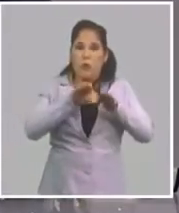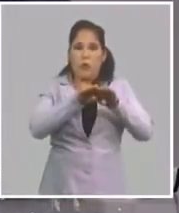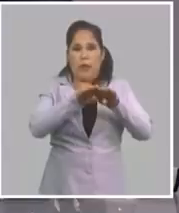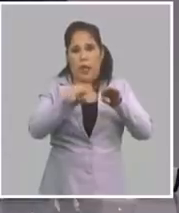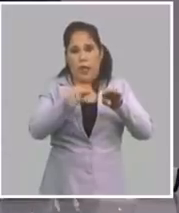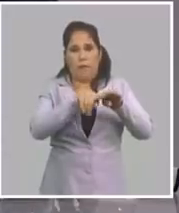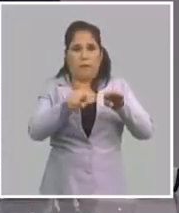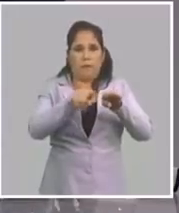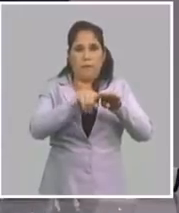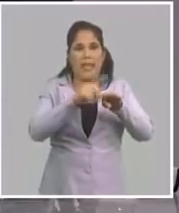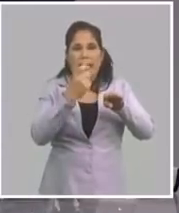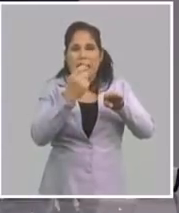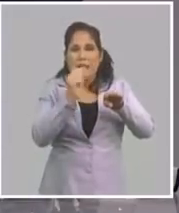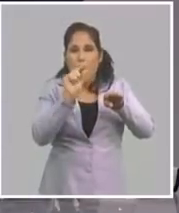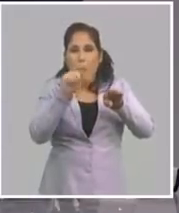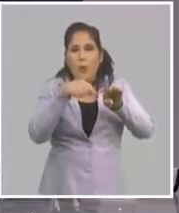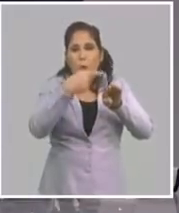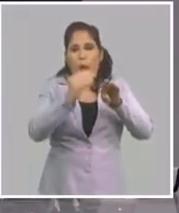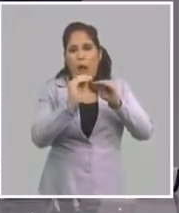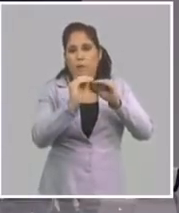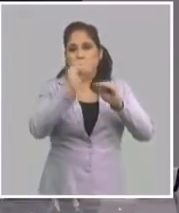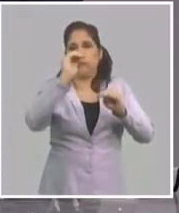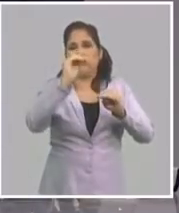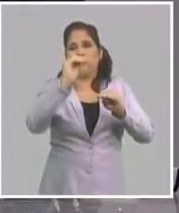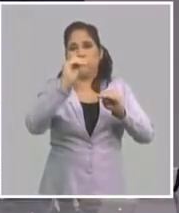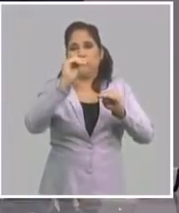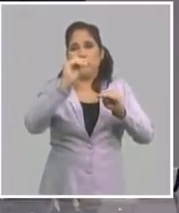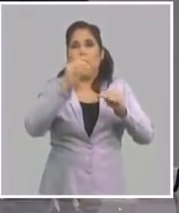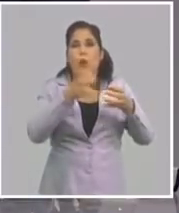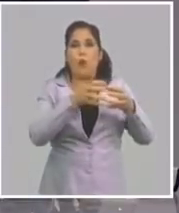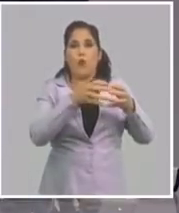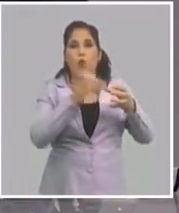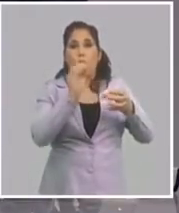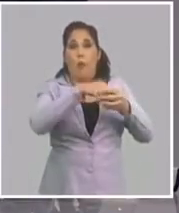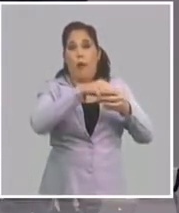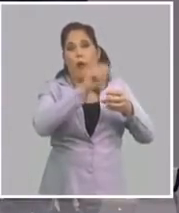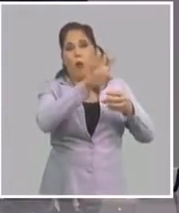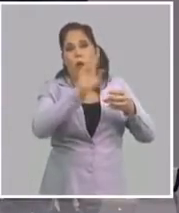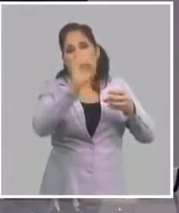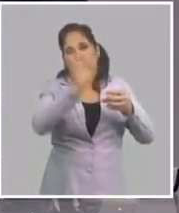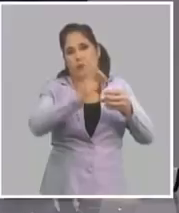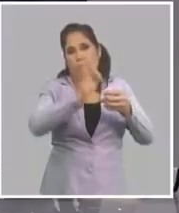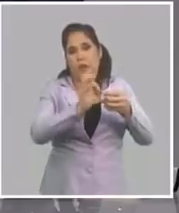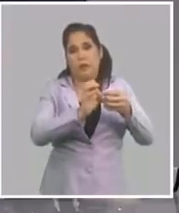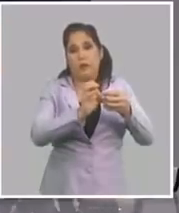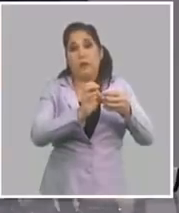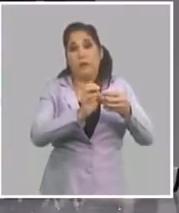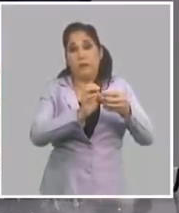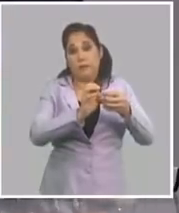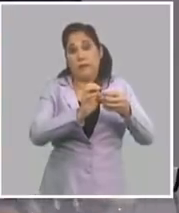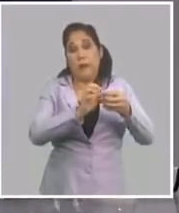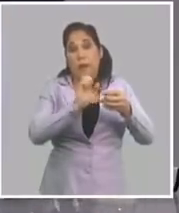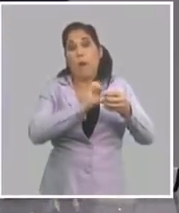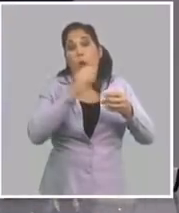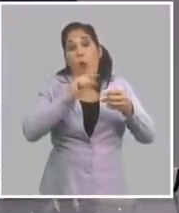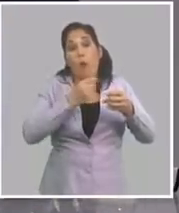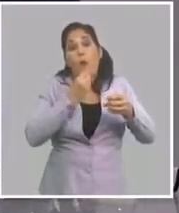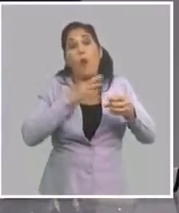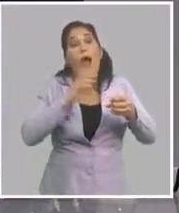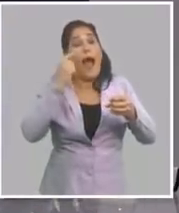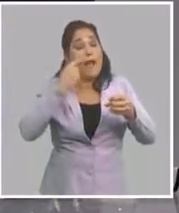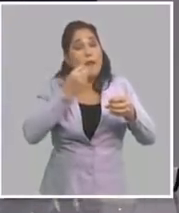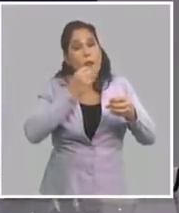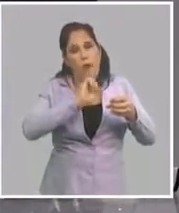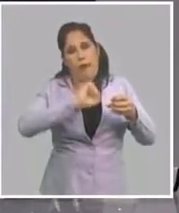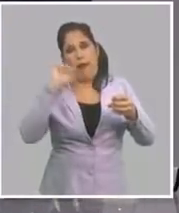Él necesita sumar más grupos a ese 40% para poder ganar en este conteo de